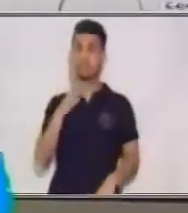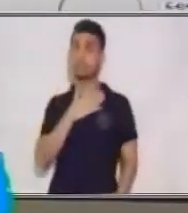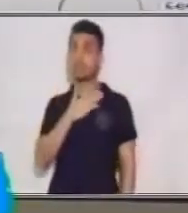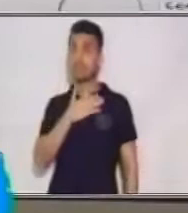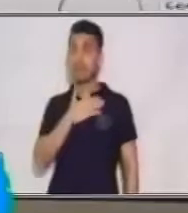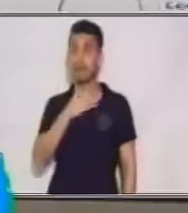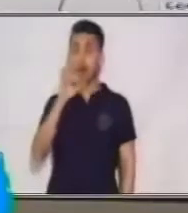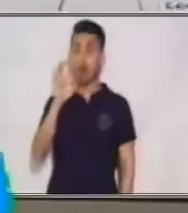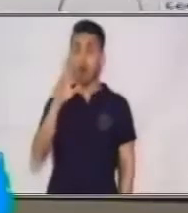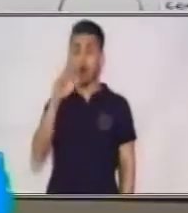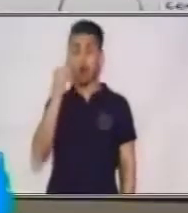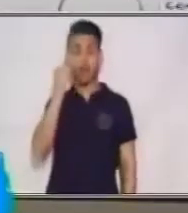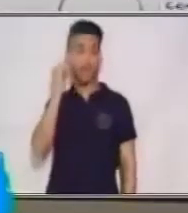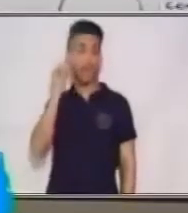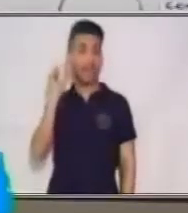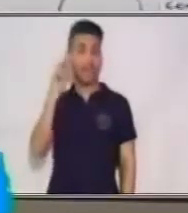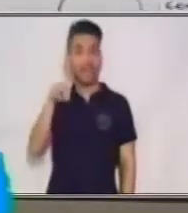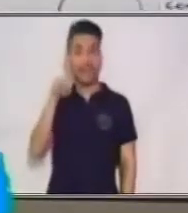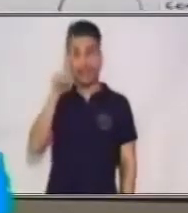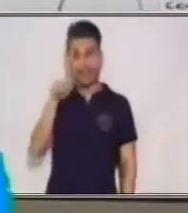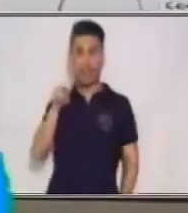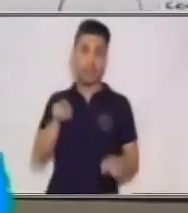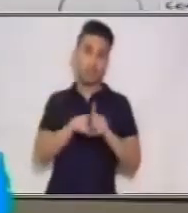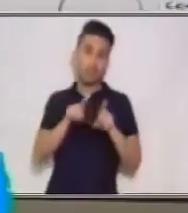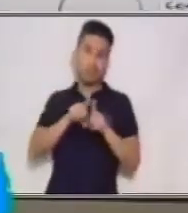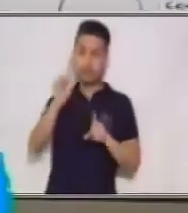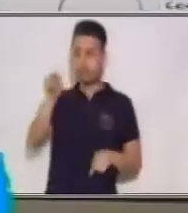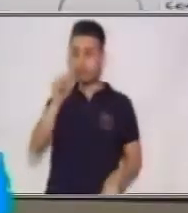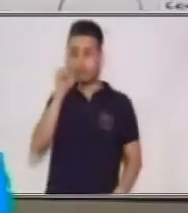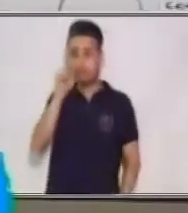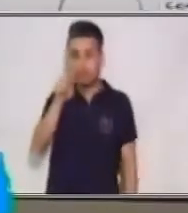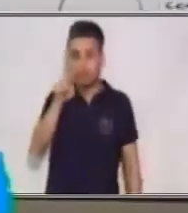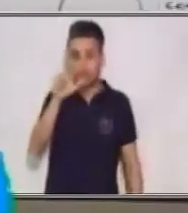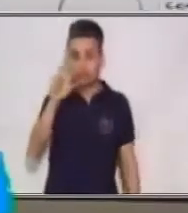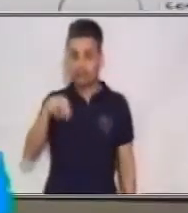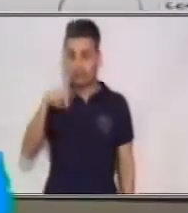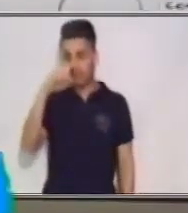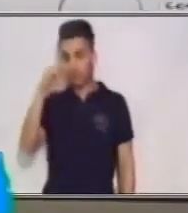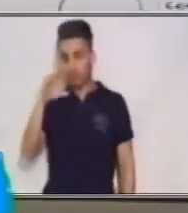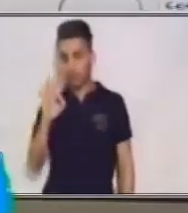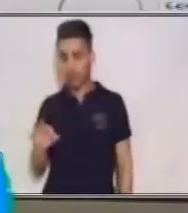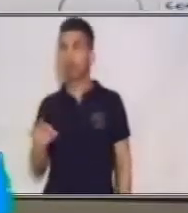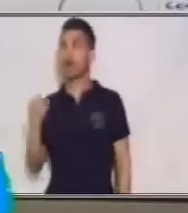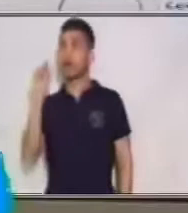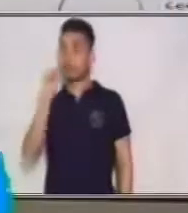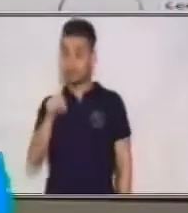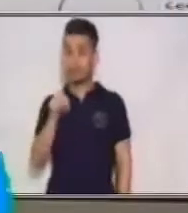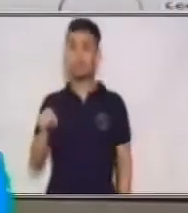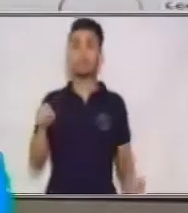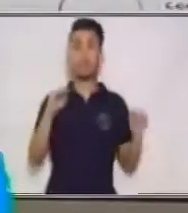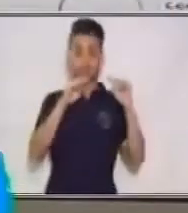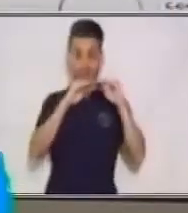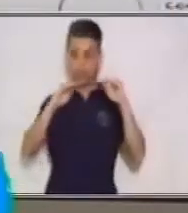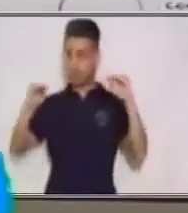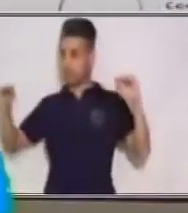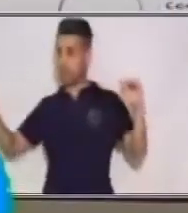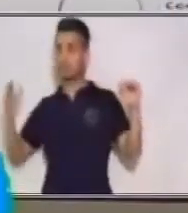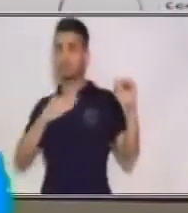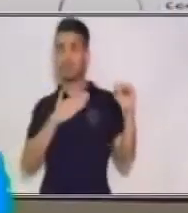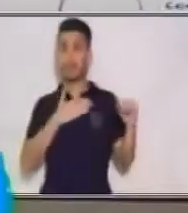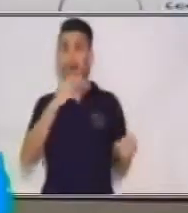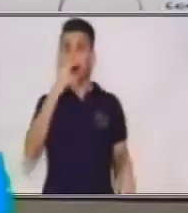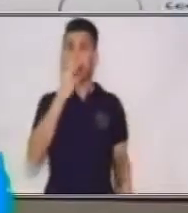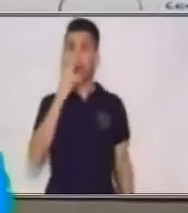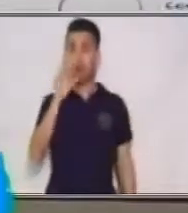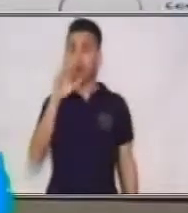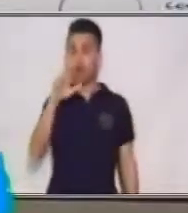origen. También recuerda que en el eje horizontal, que es el